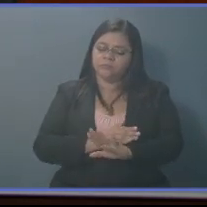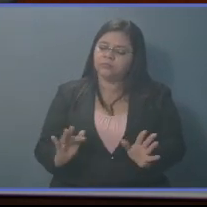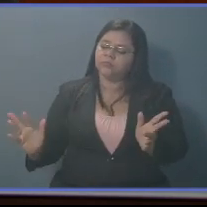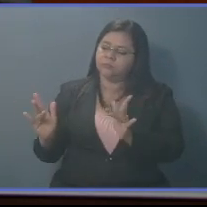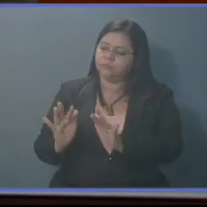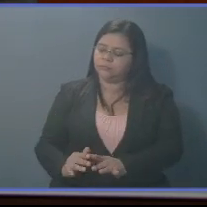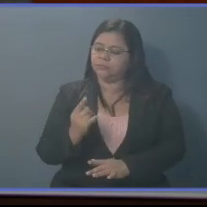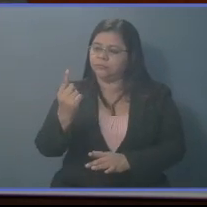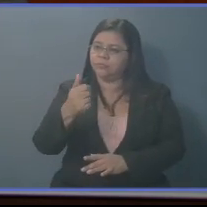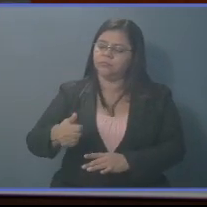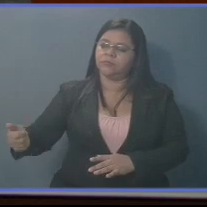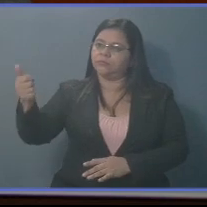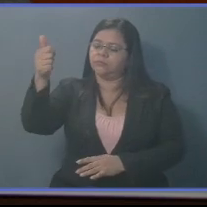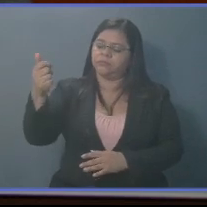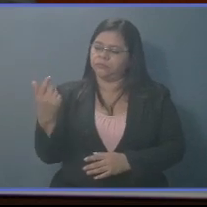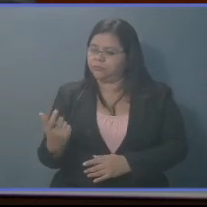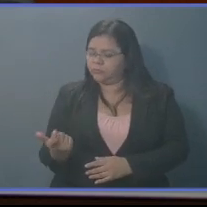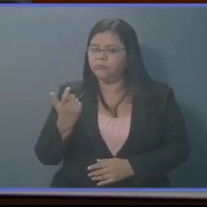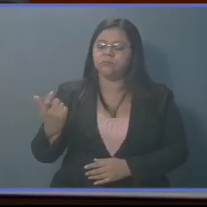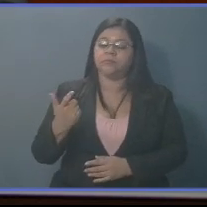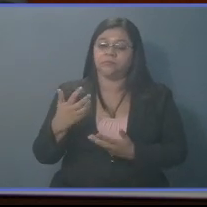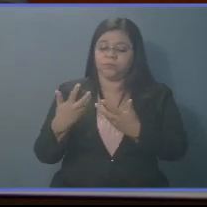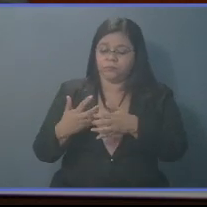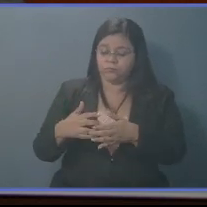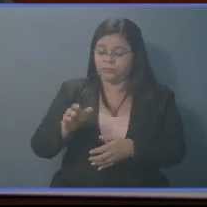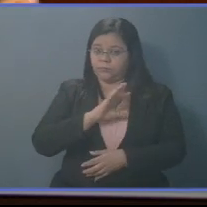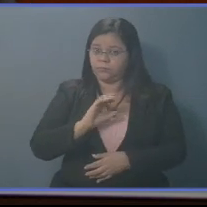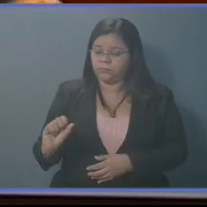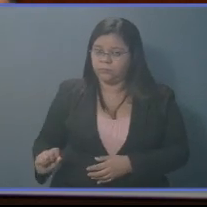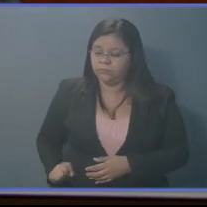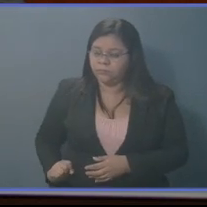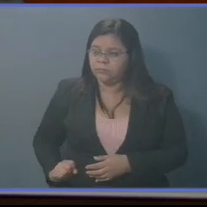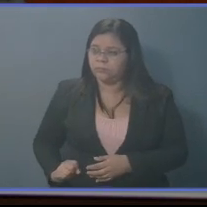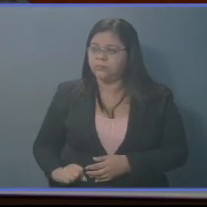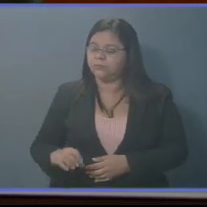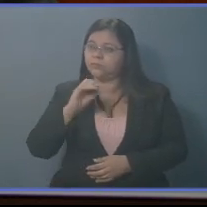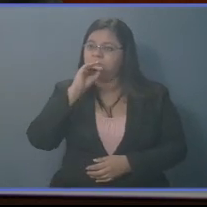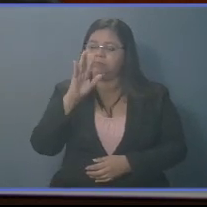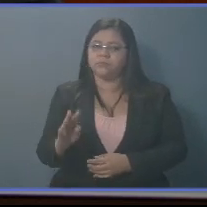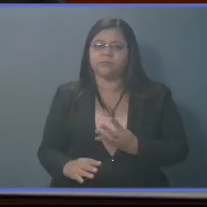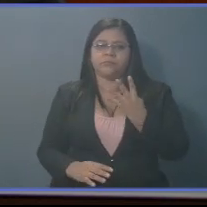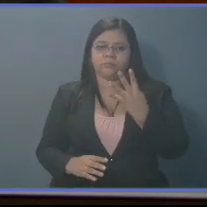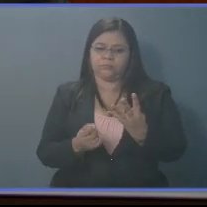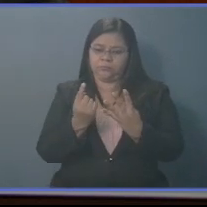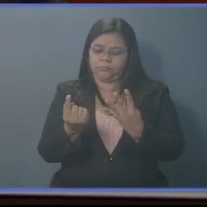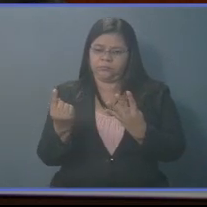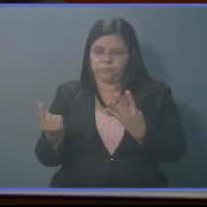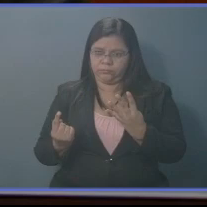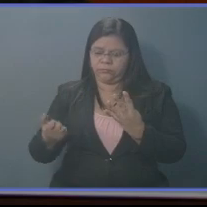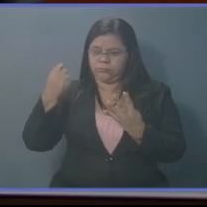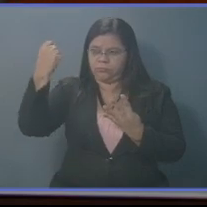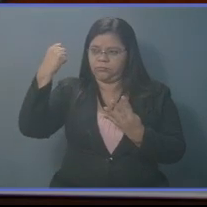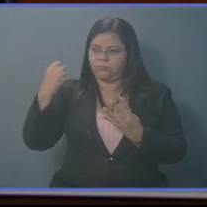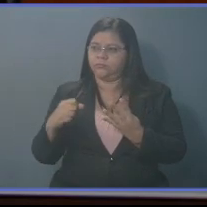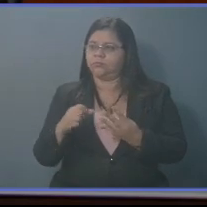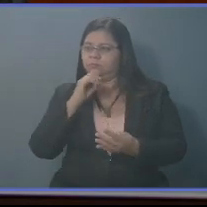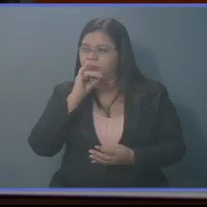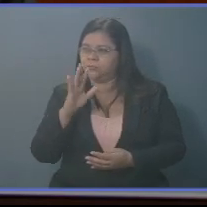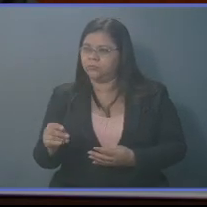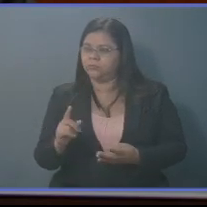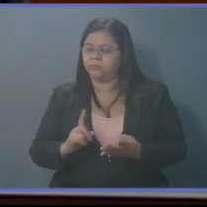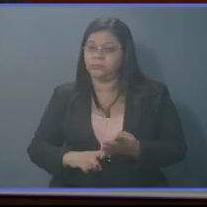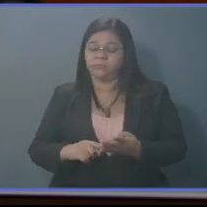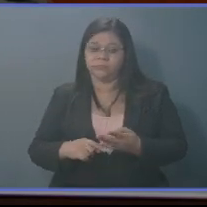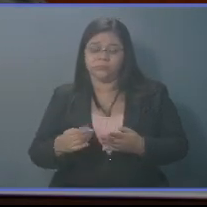empresarios de El Salvador. Y cita cuatro grandes empresarios. Si vamos a hablar de pactos